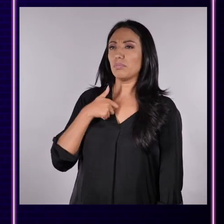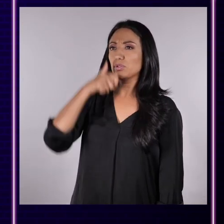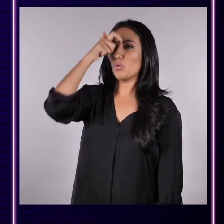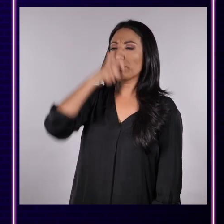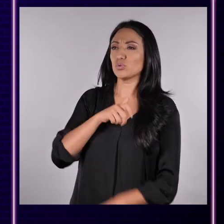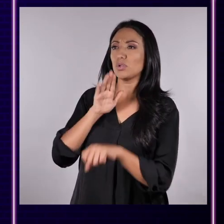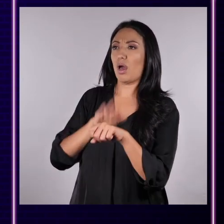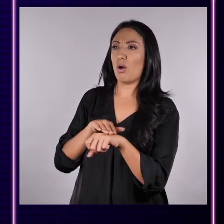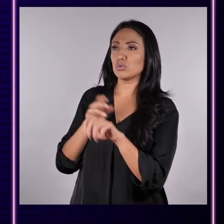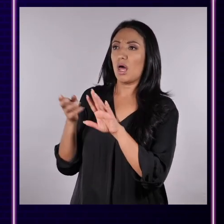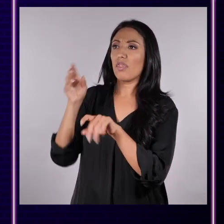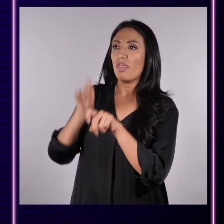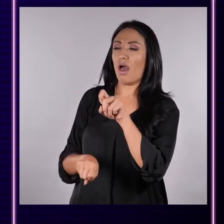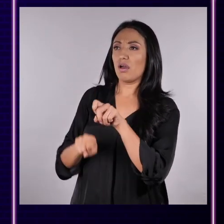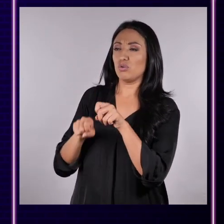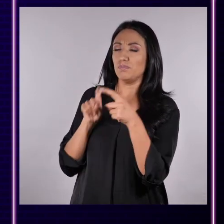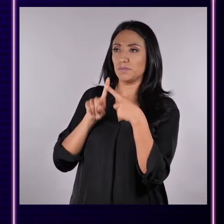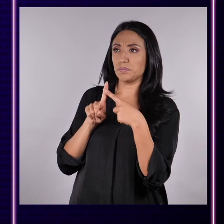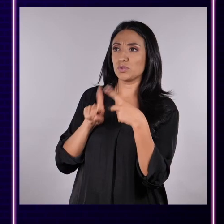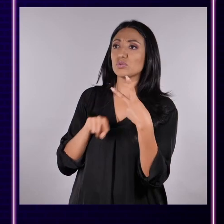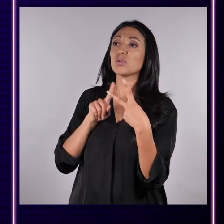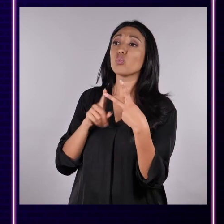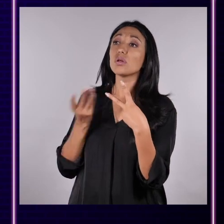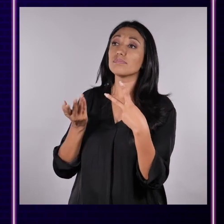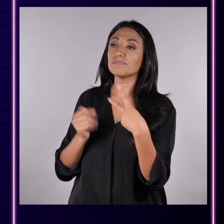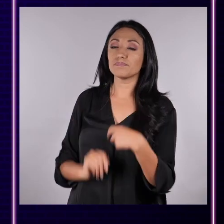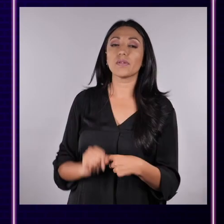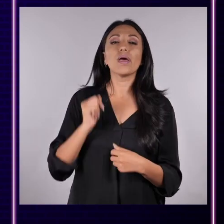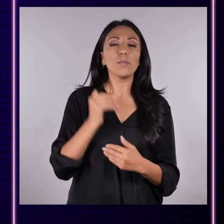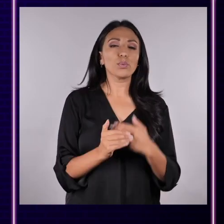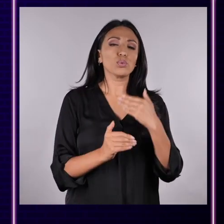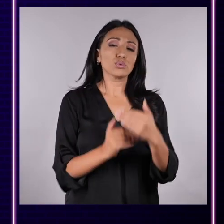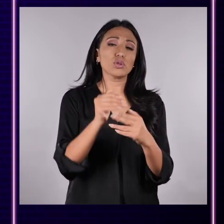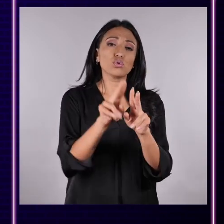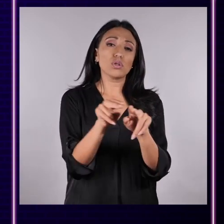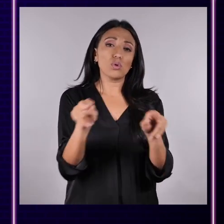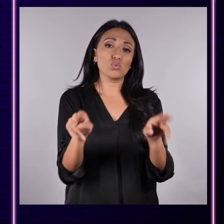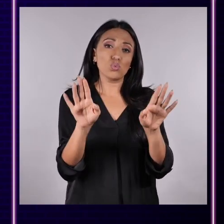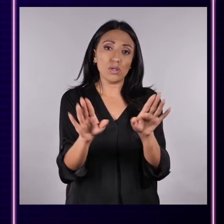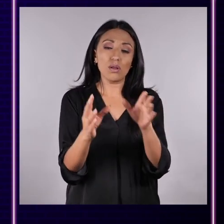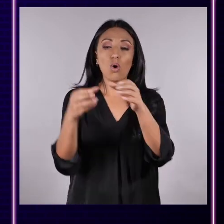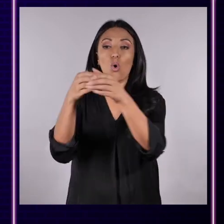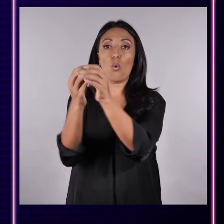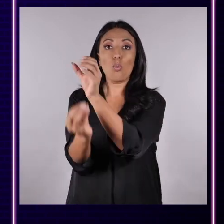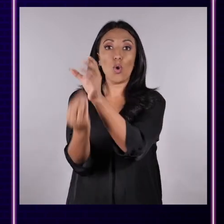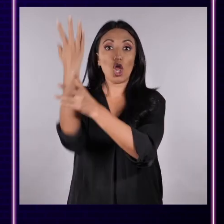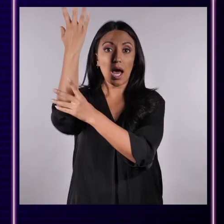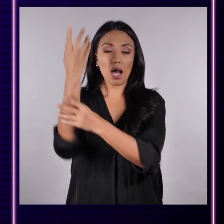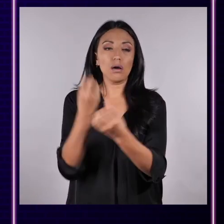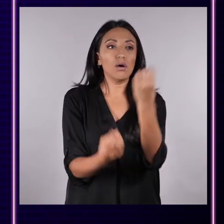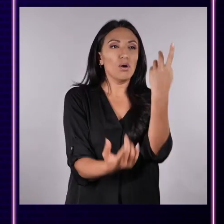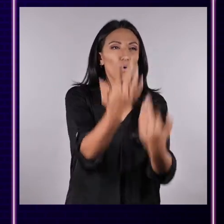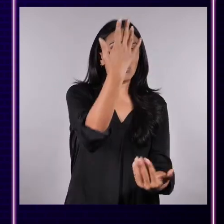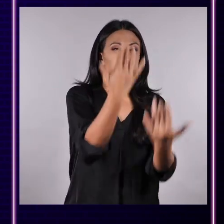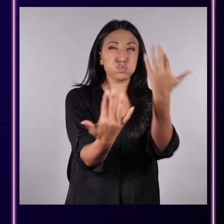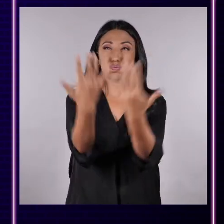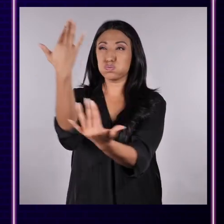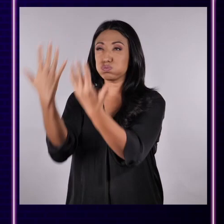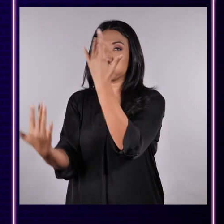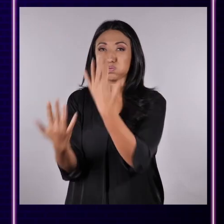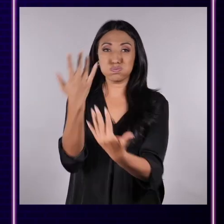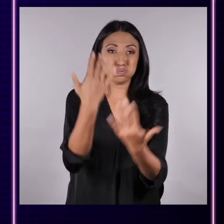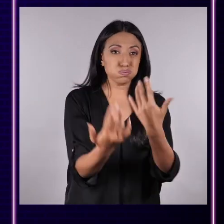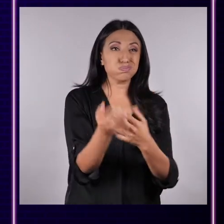nosotros la primera causa! ¿Y la segunda? Algunos procesos naturales, actividades volcánicas, incendios